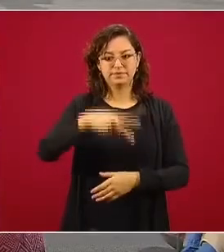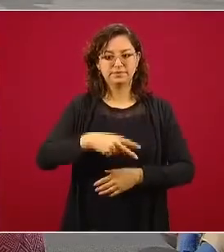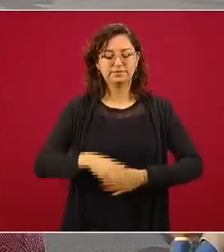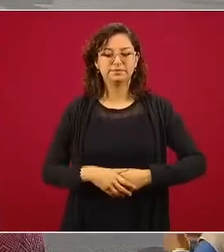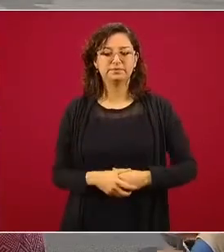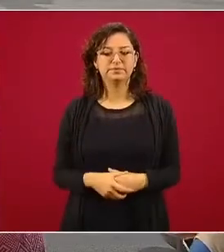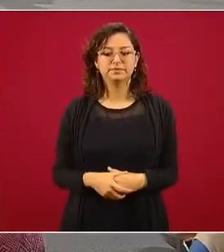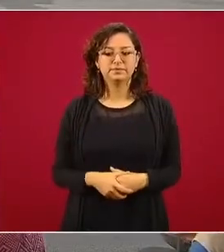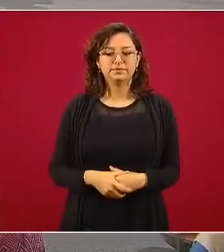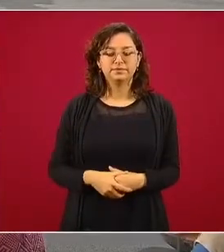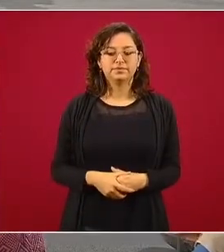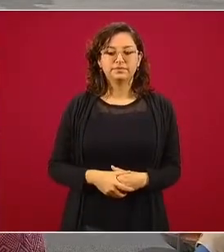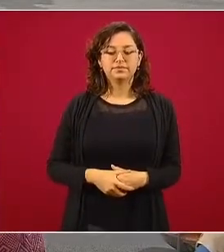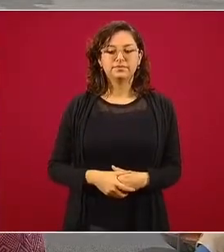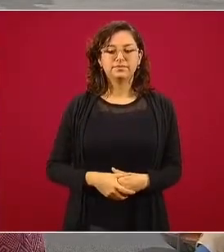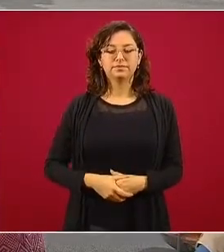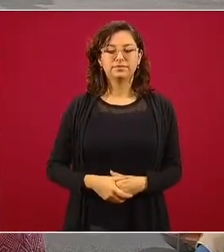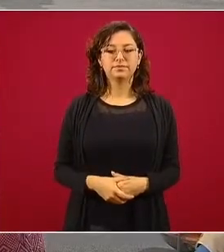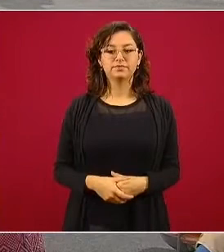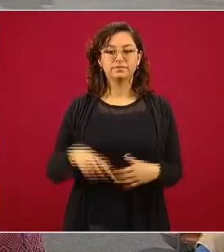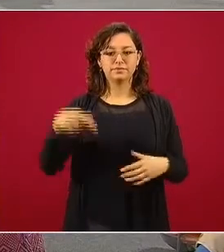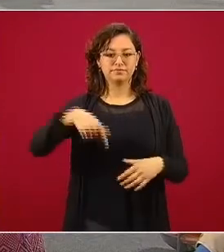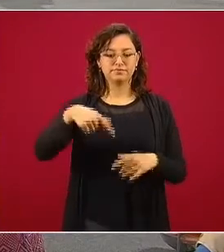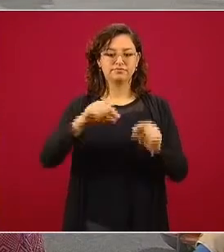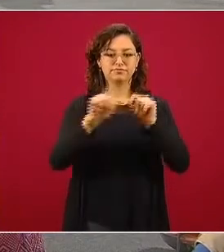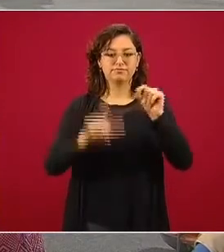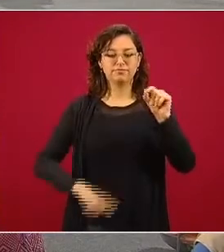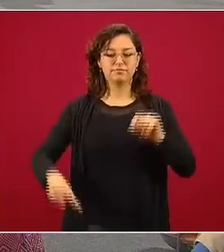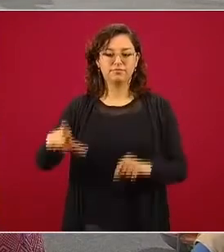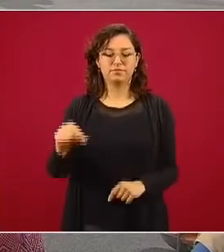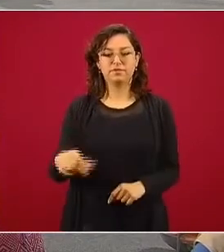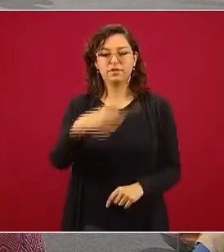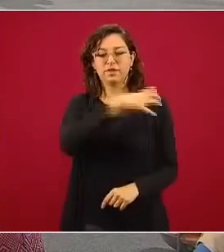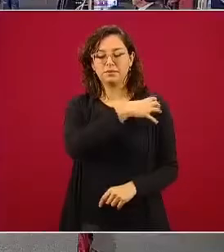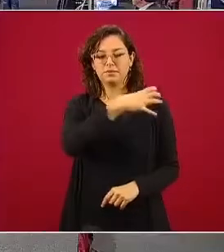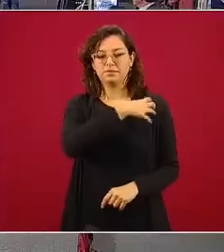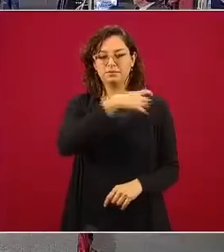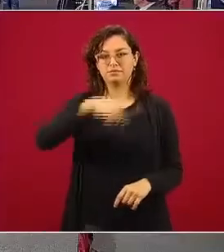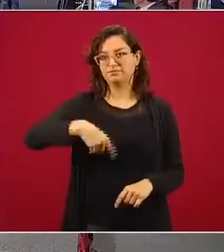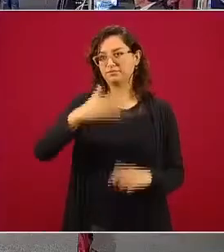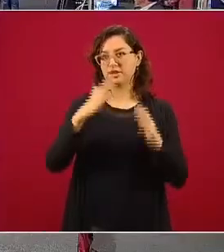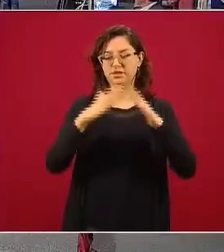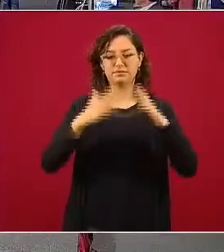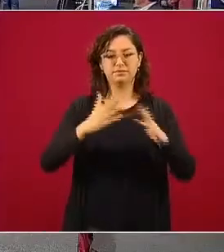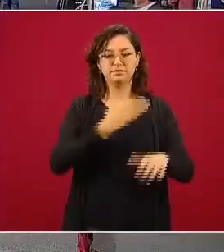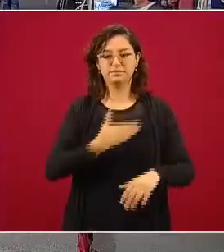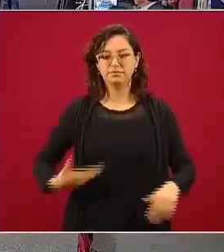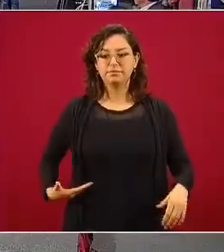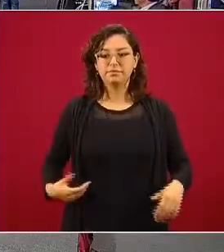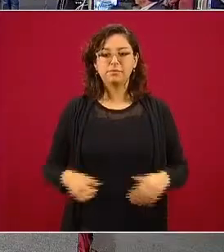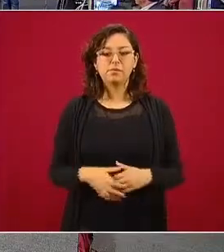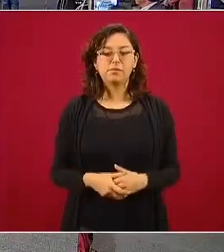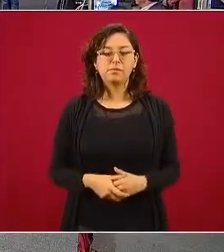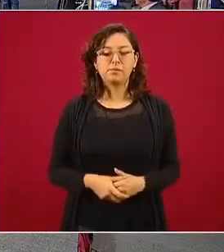Ciudad de México, en la capital, aquí en Palacio. Vamos a informar.